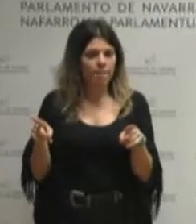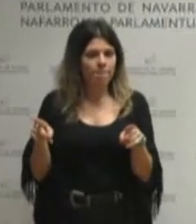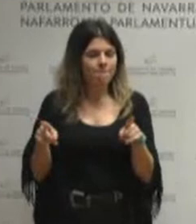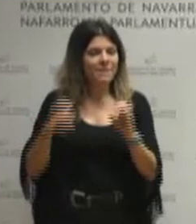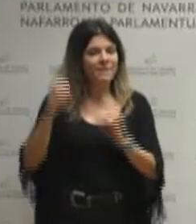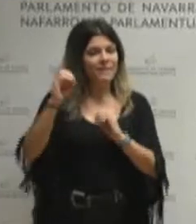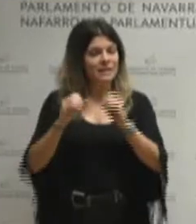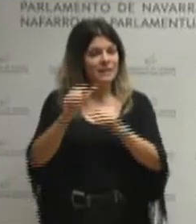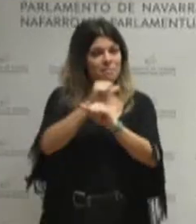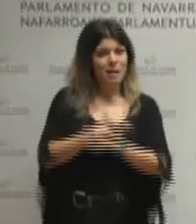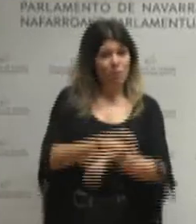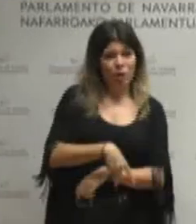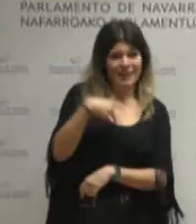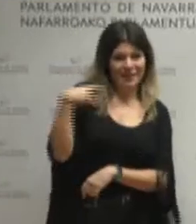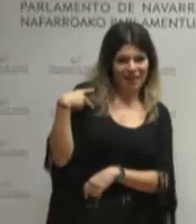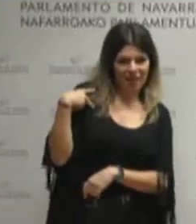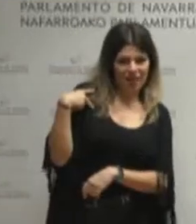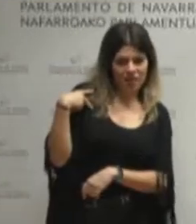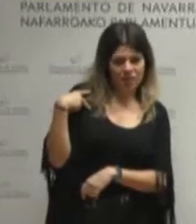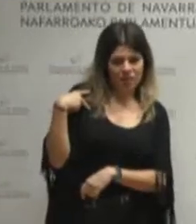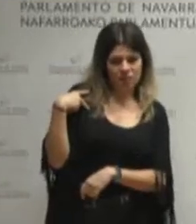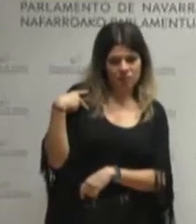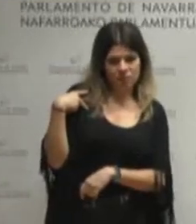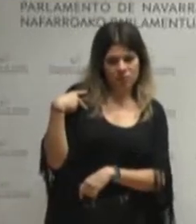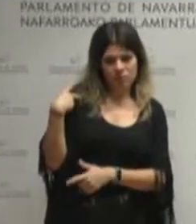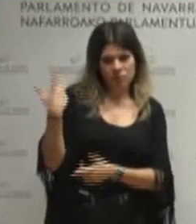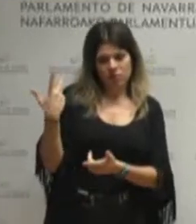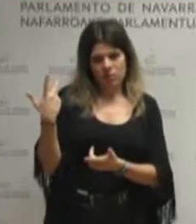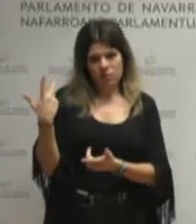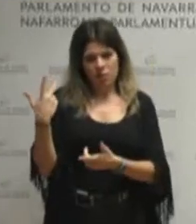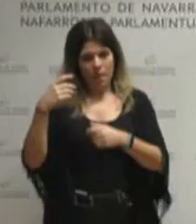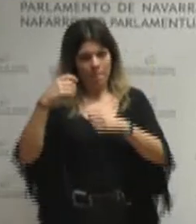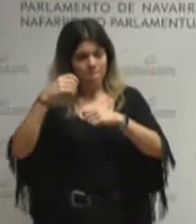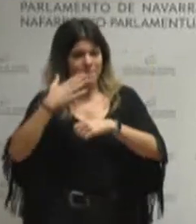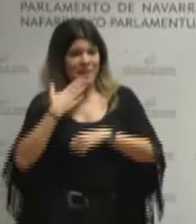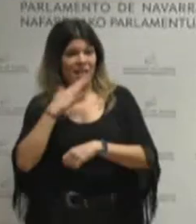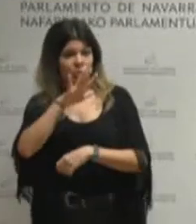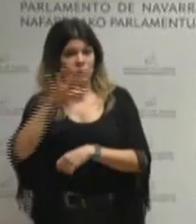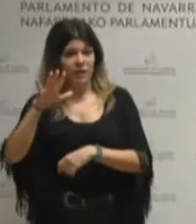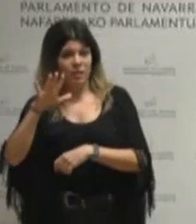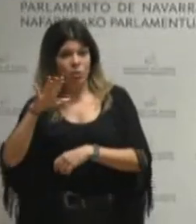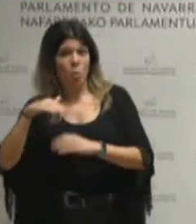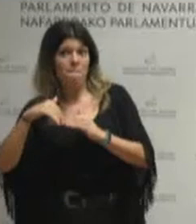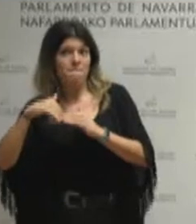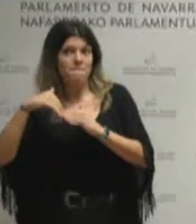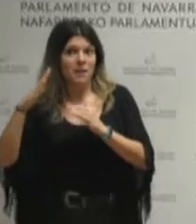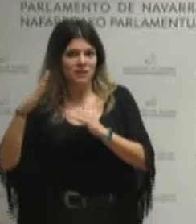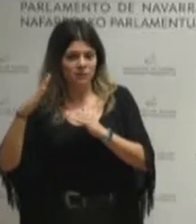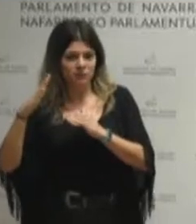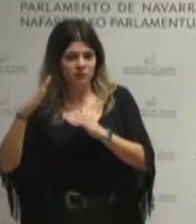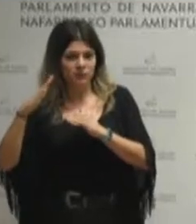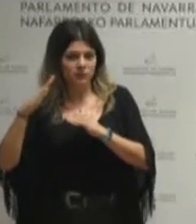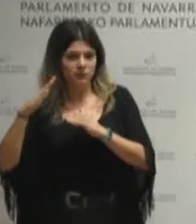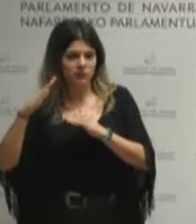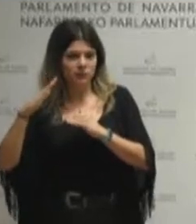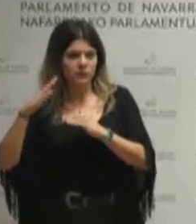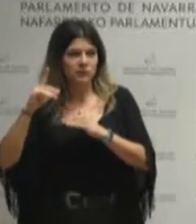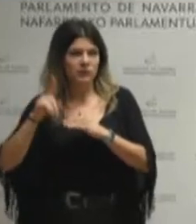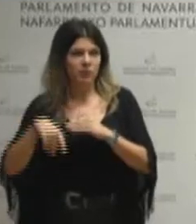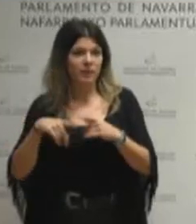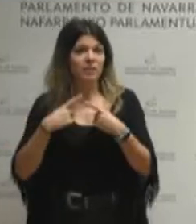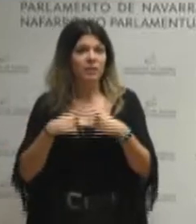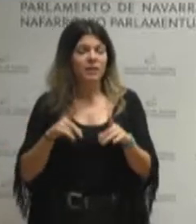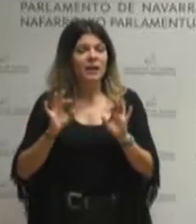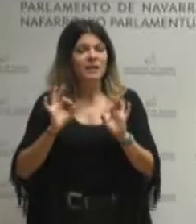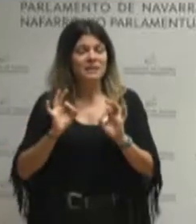tasas de paro general la diferencia en mayores de 55 años y la diferencia que se duplica en el caso de las